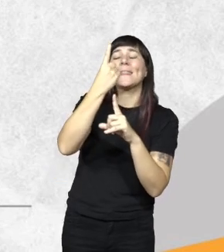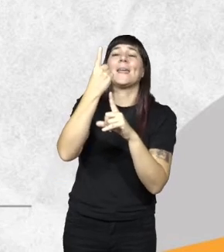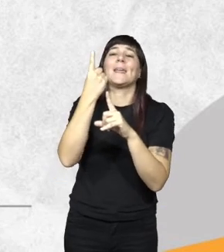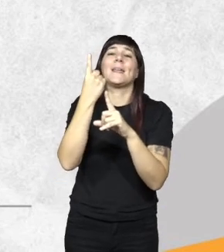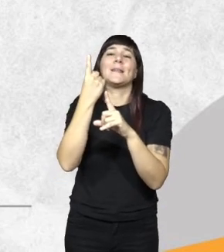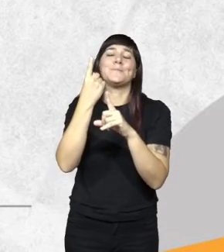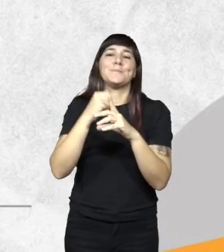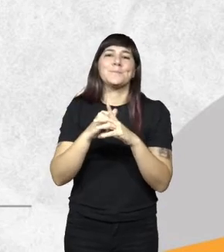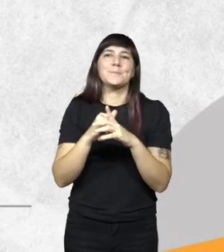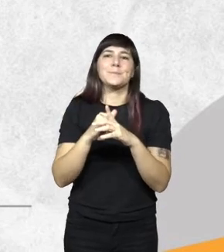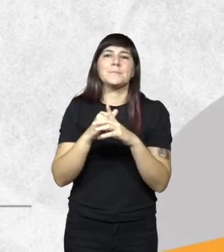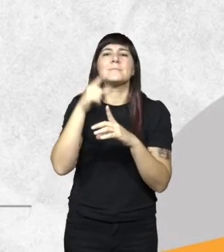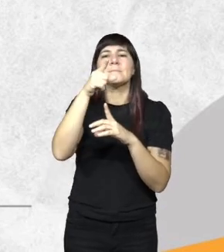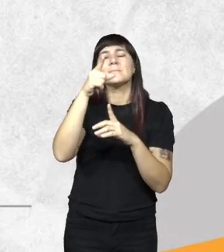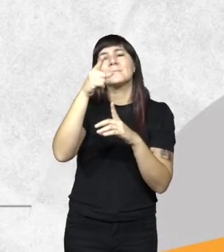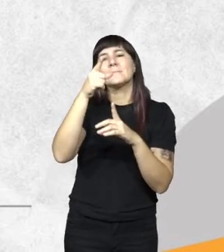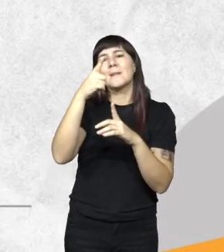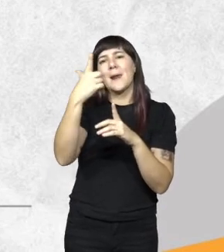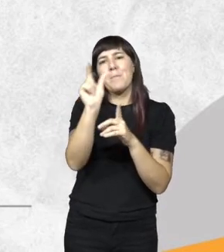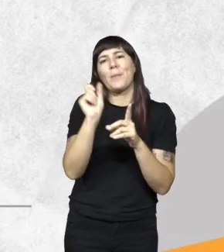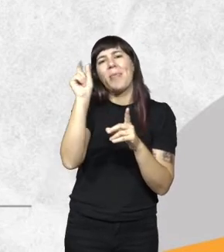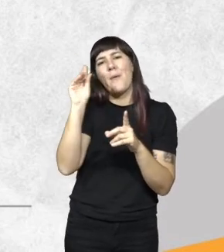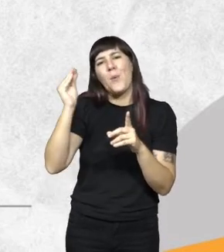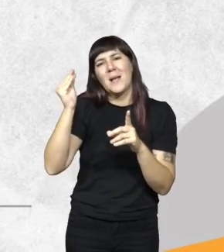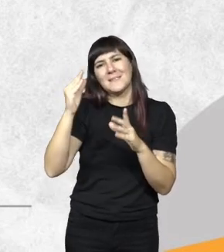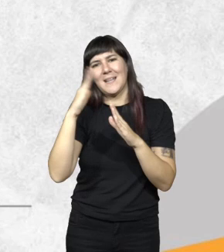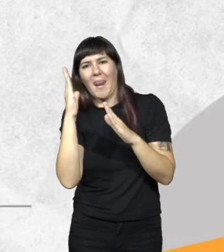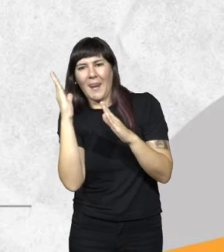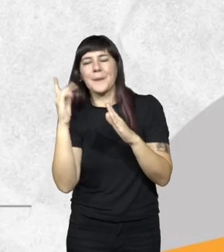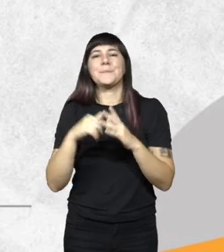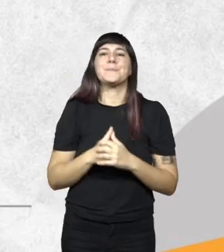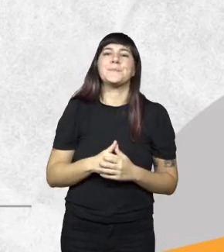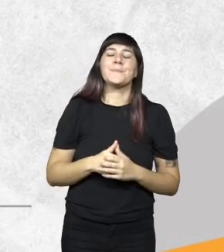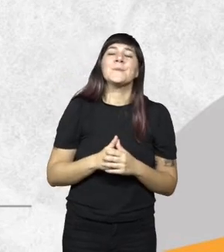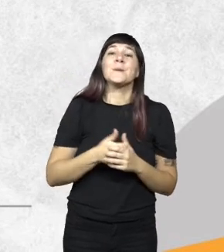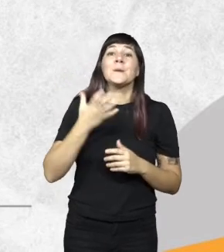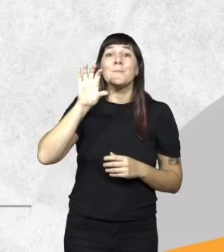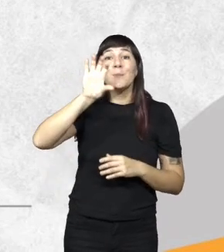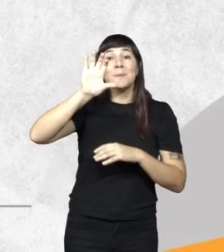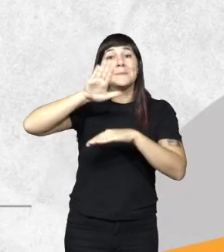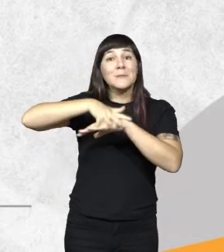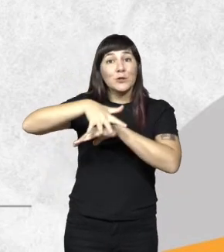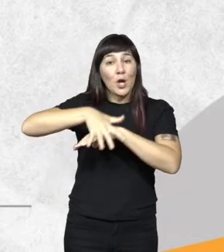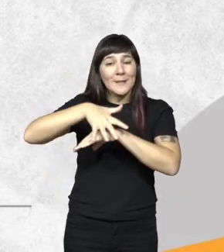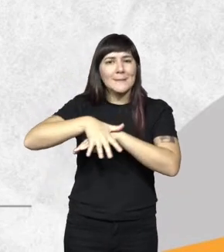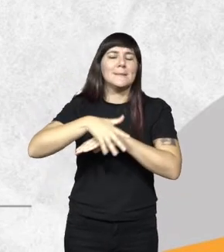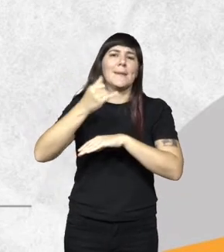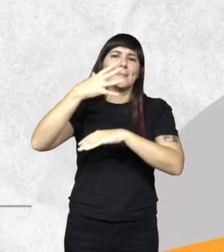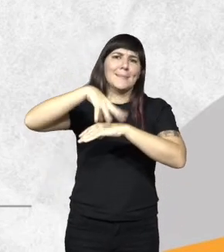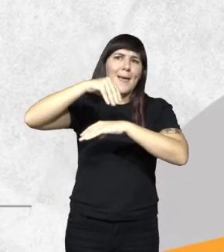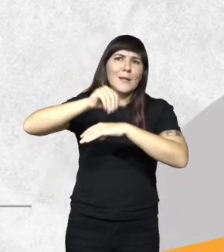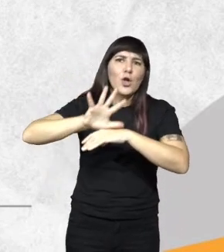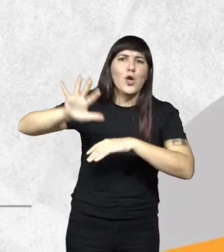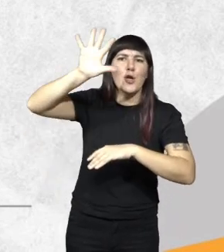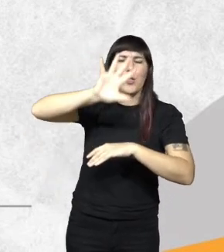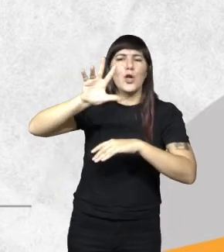la República Federativa del Brasil la provincia de Misiones es un territorio que tiene un